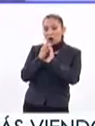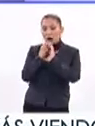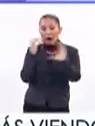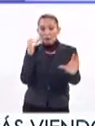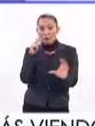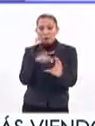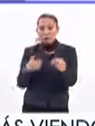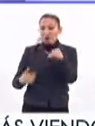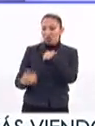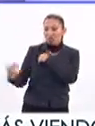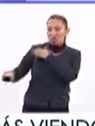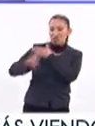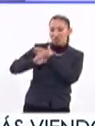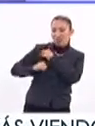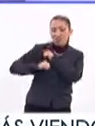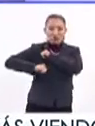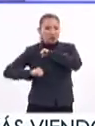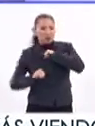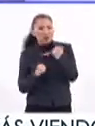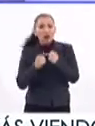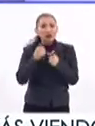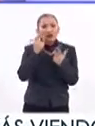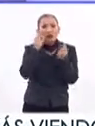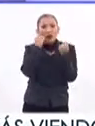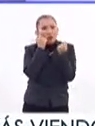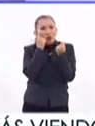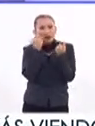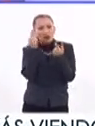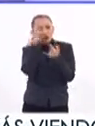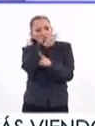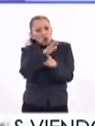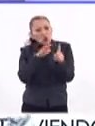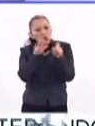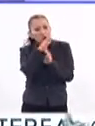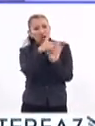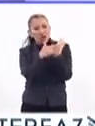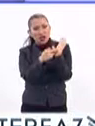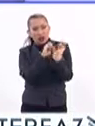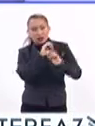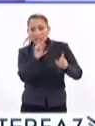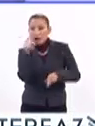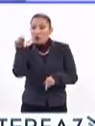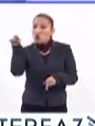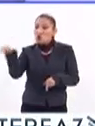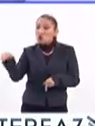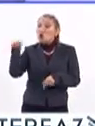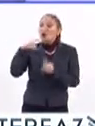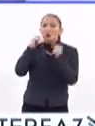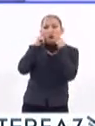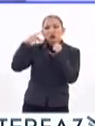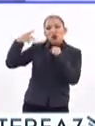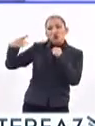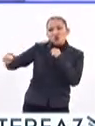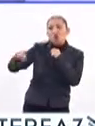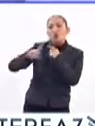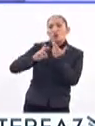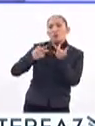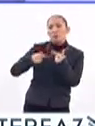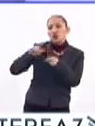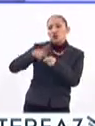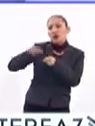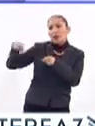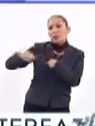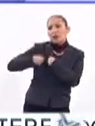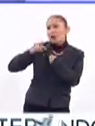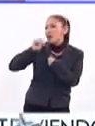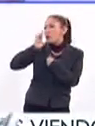te molestaron, te empujaron. Pero de todos modos, si llegas a un contexto de reglas claras que te dicen tú, aunque tengas tu telenovela personal, no